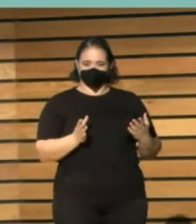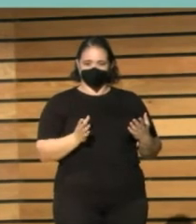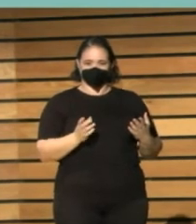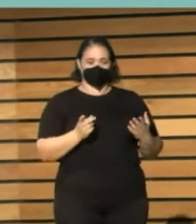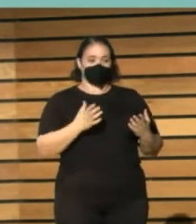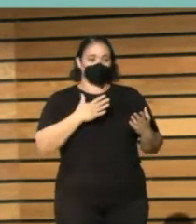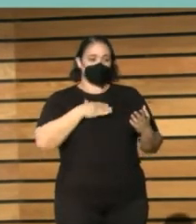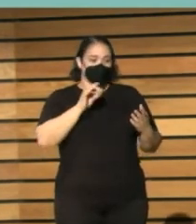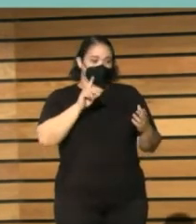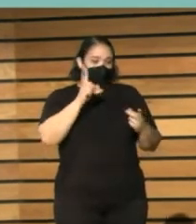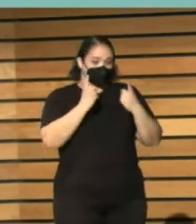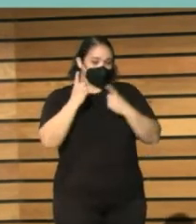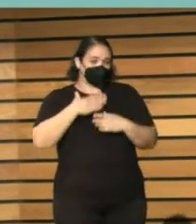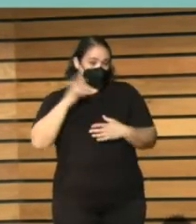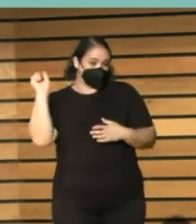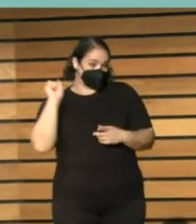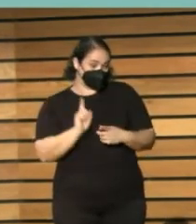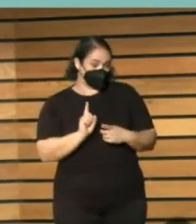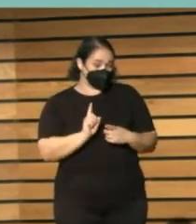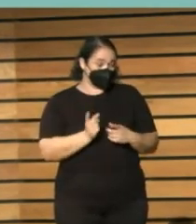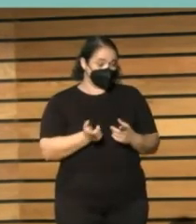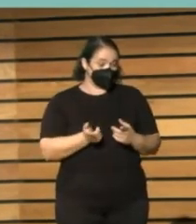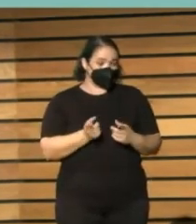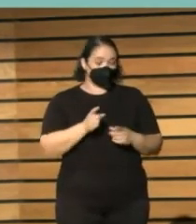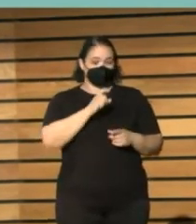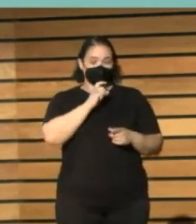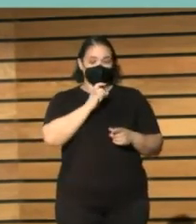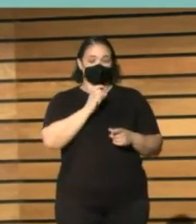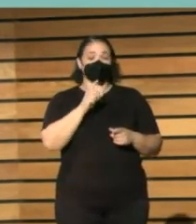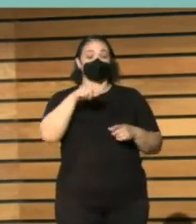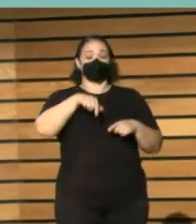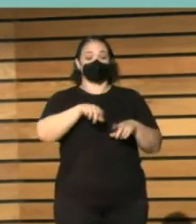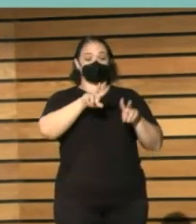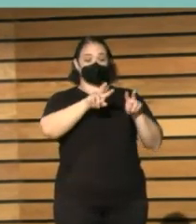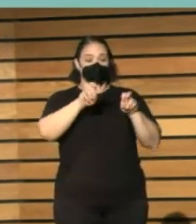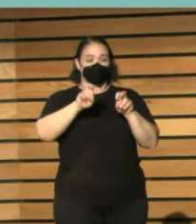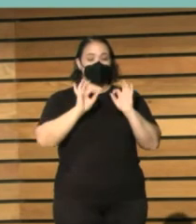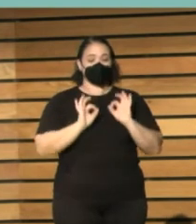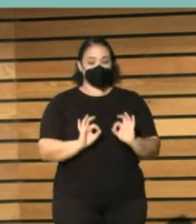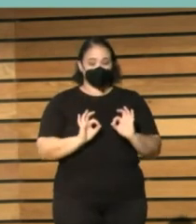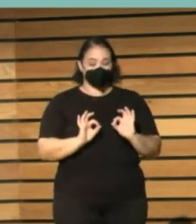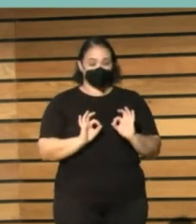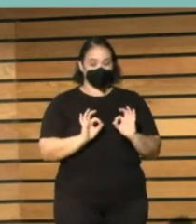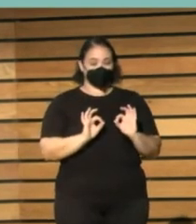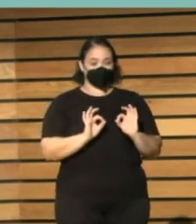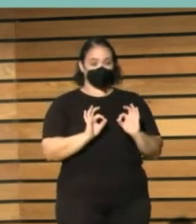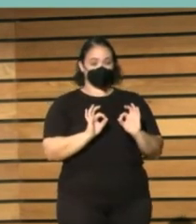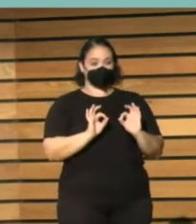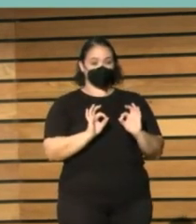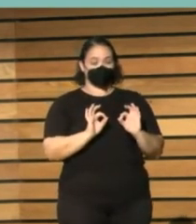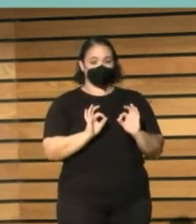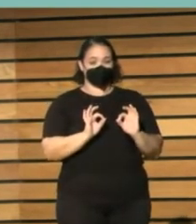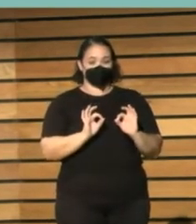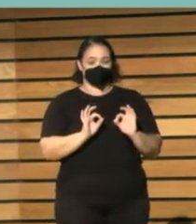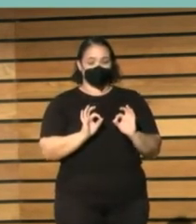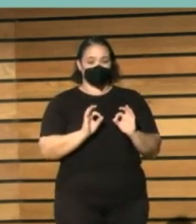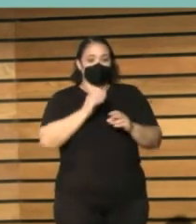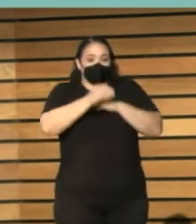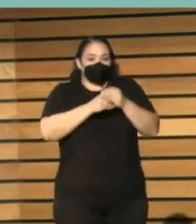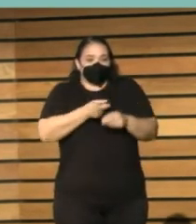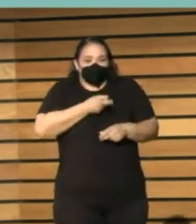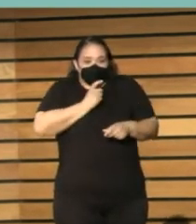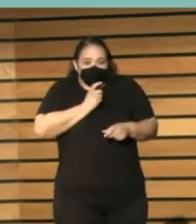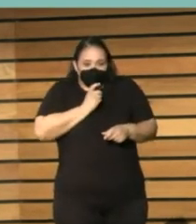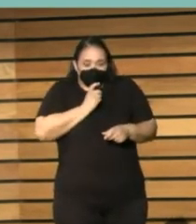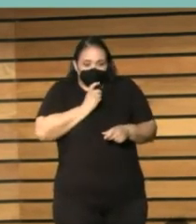lo que tenemos cargo es verdad y esto en su momento lo veía mal pero ahora ¿cómo lo hacemos?